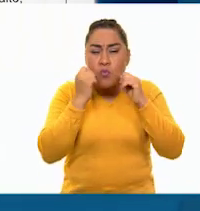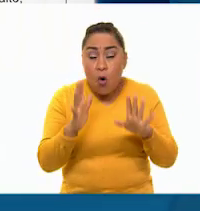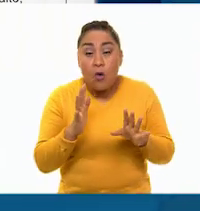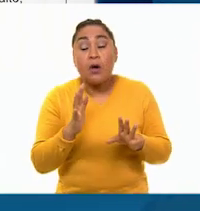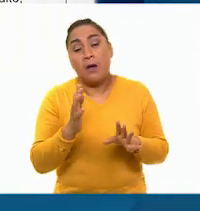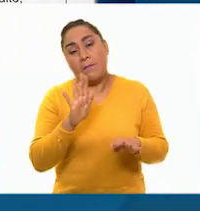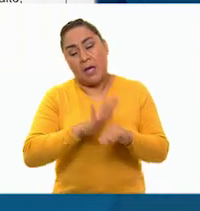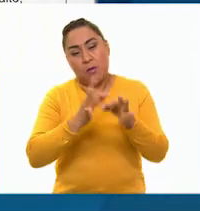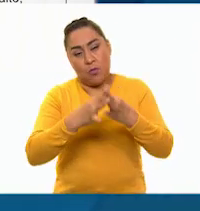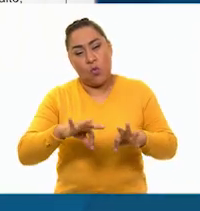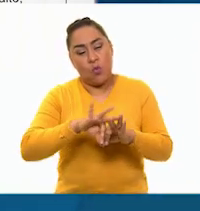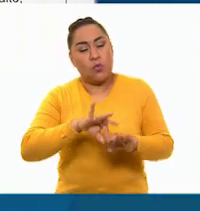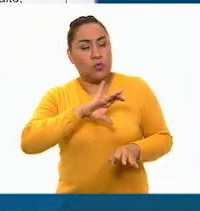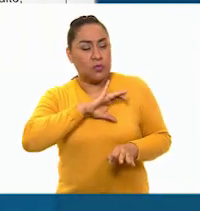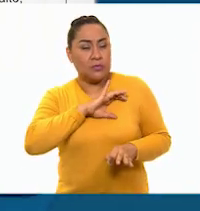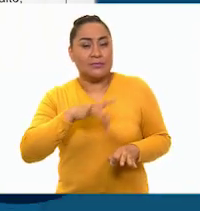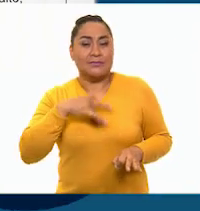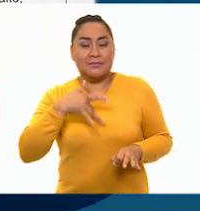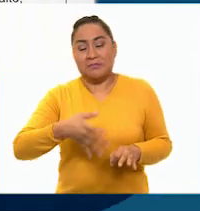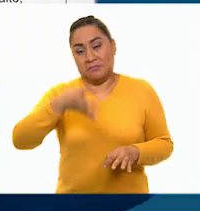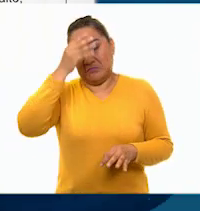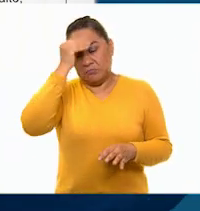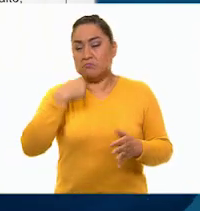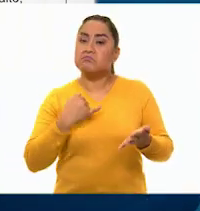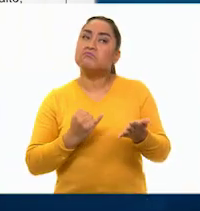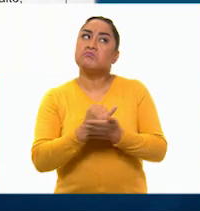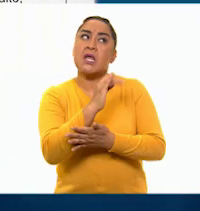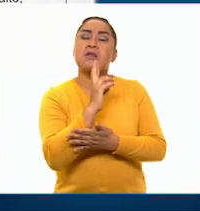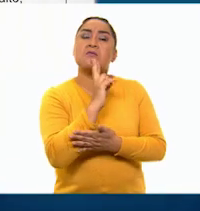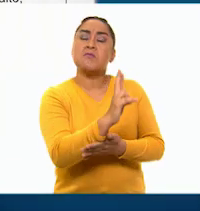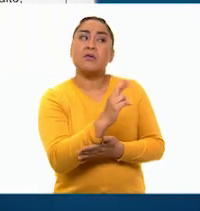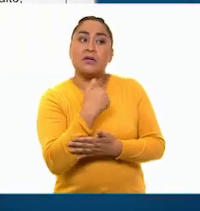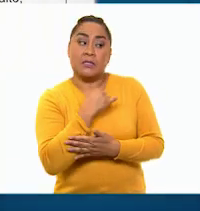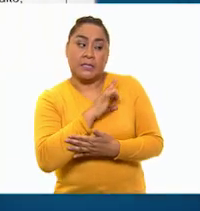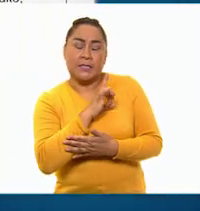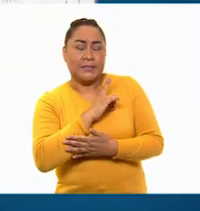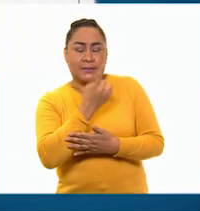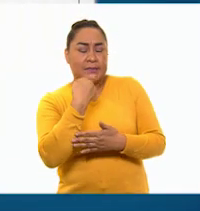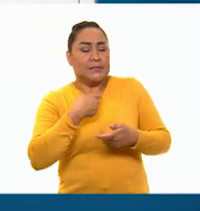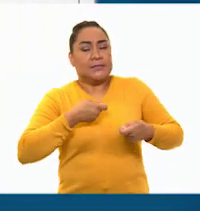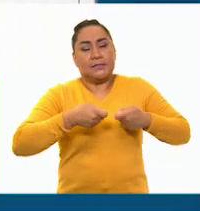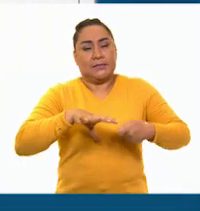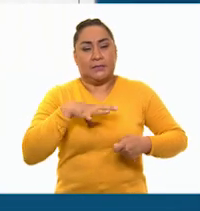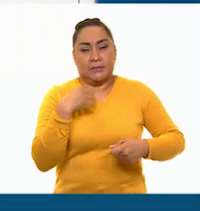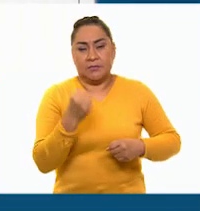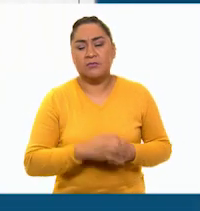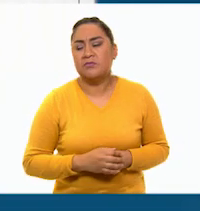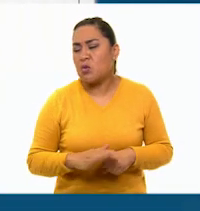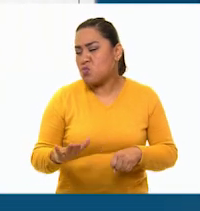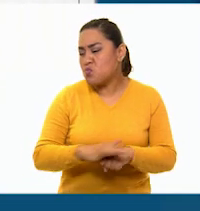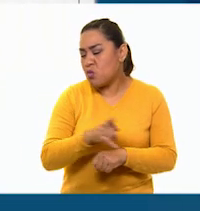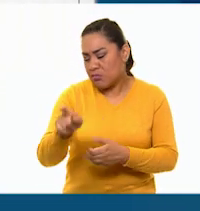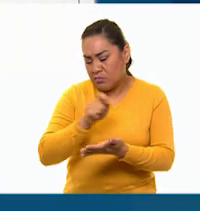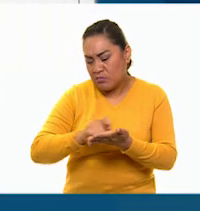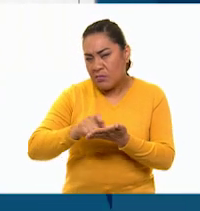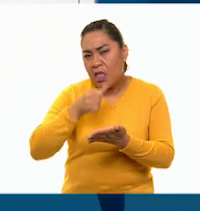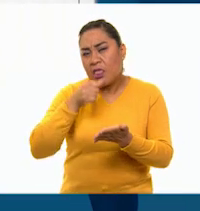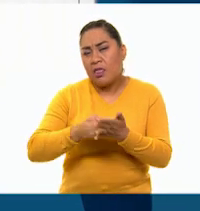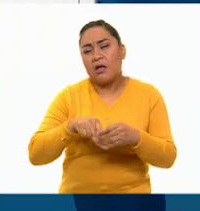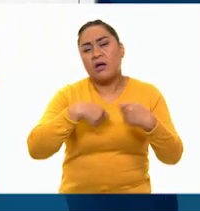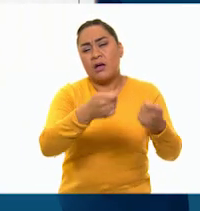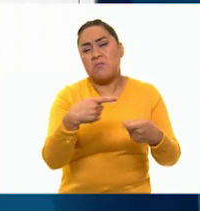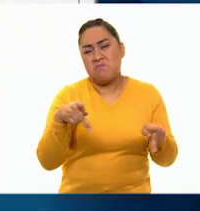el cariño me inspira a hacerlo. Le respondí con la frente en alto, dominando el miedo que sentía. ¿Por qué motivo ha escrito a su primo cuando es